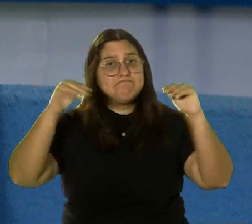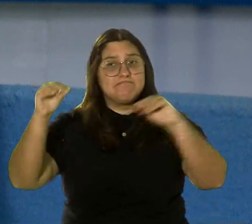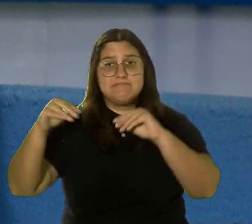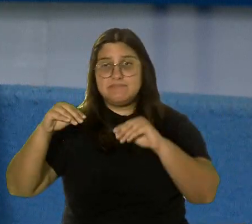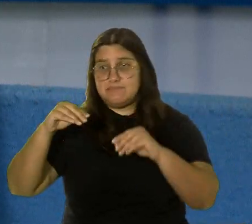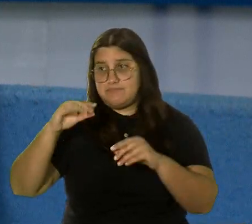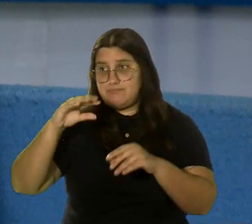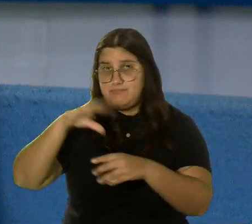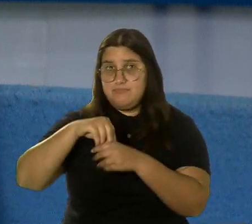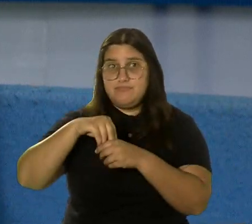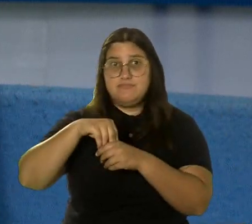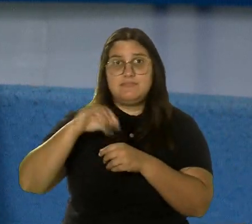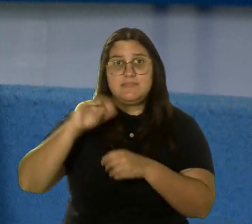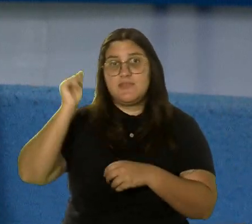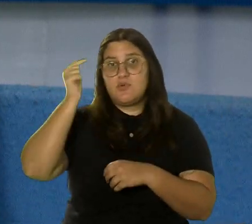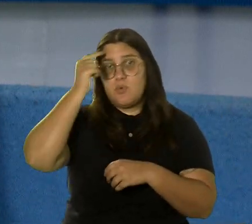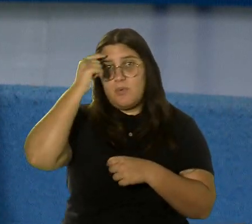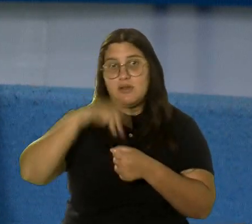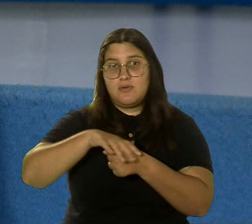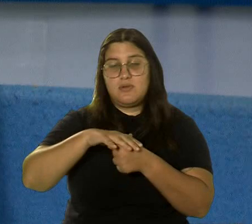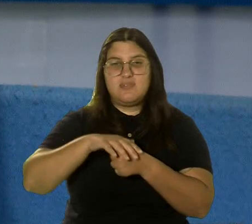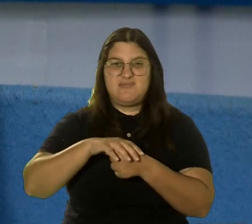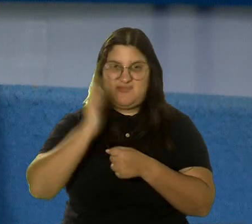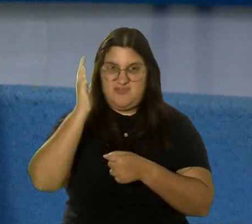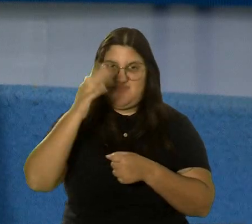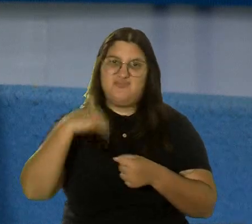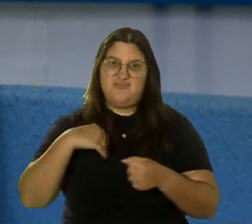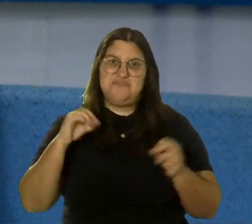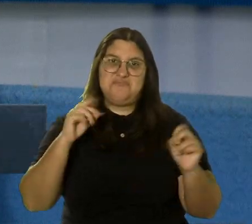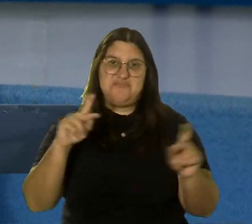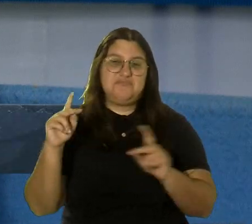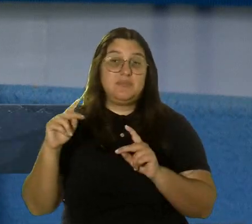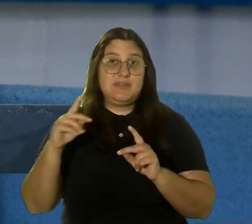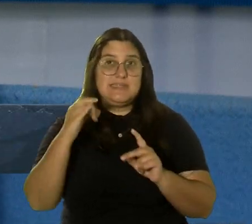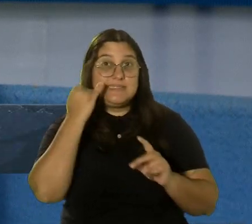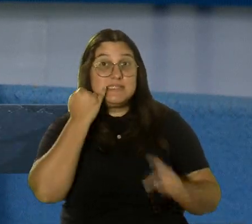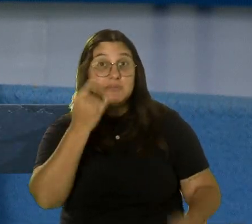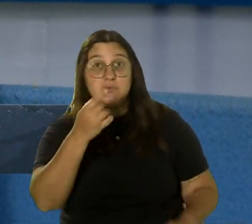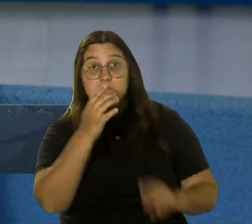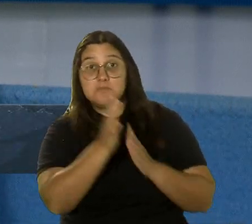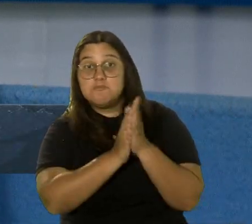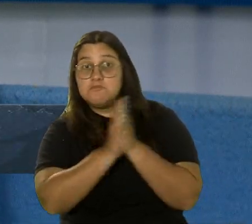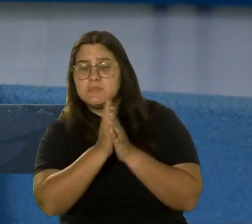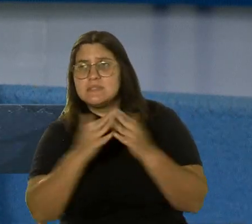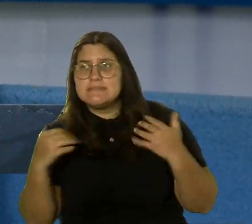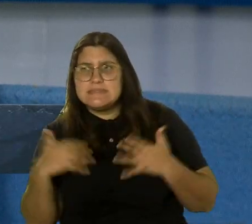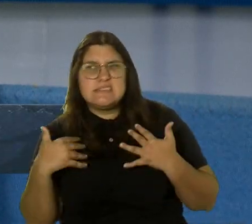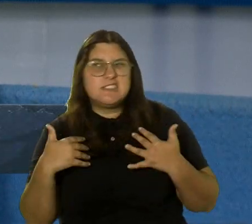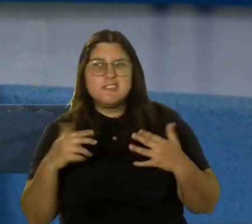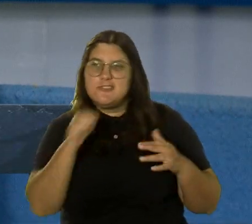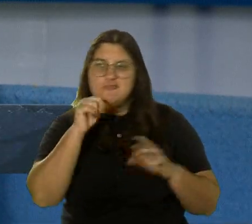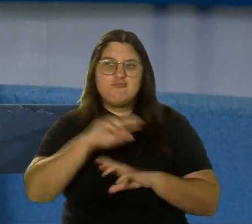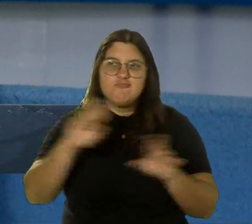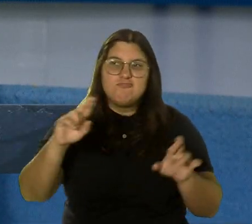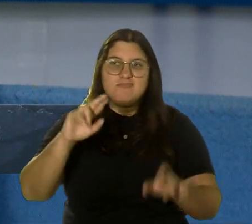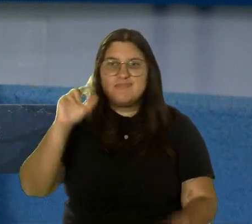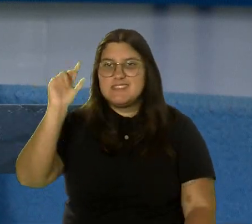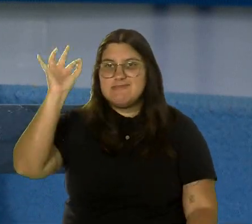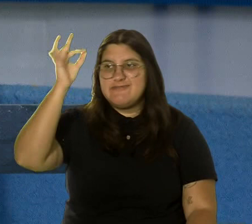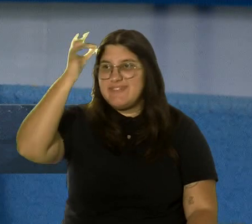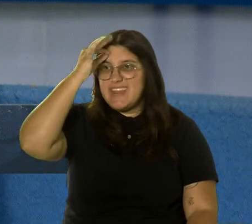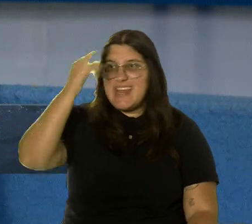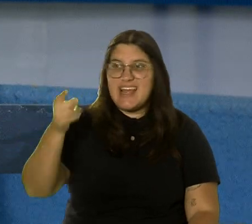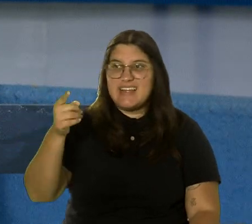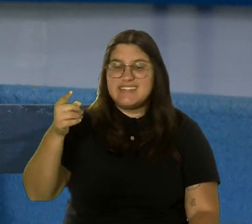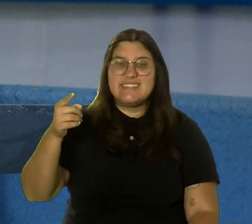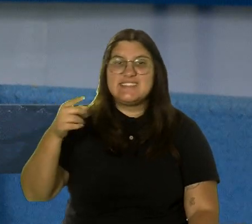local que van a tener allí sus oportunidades también. Así que si usted tiene algún temor de que quizás no está listo para empezar en